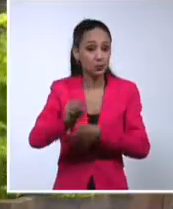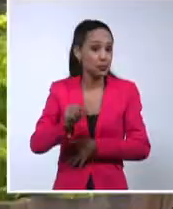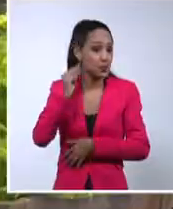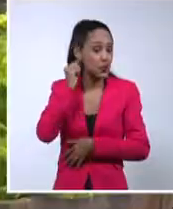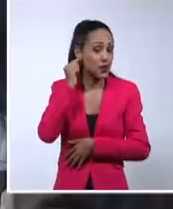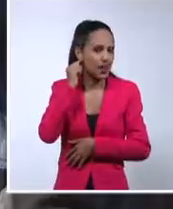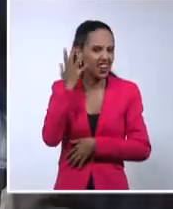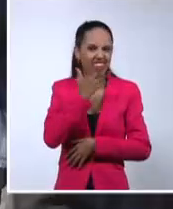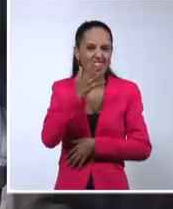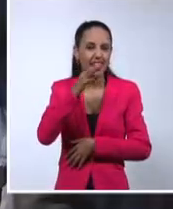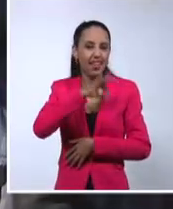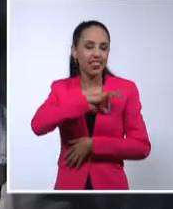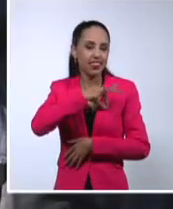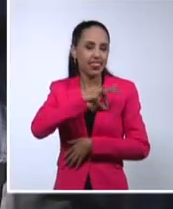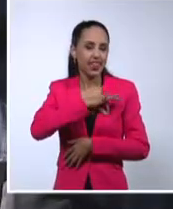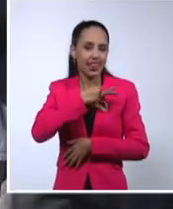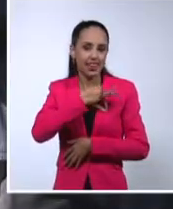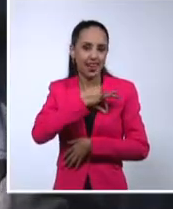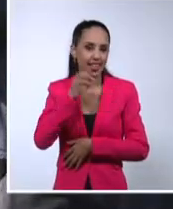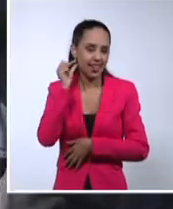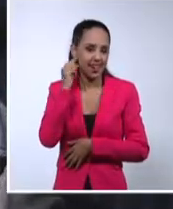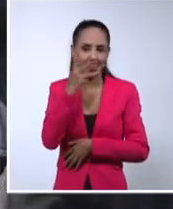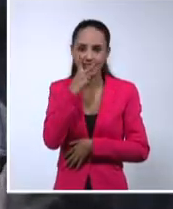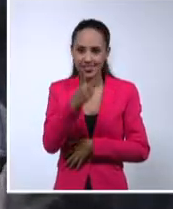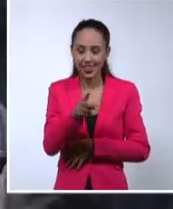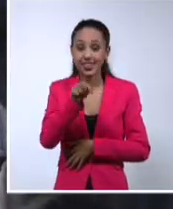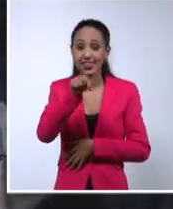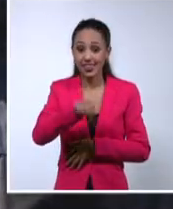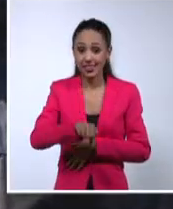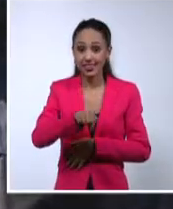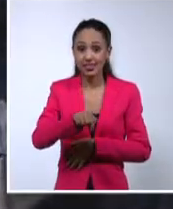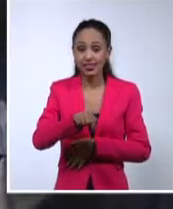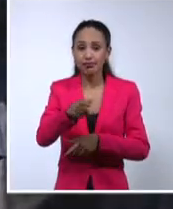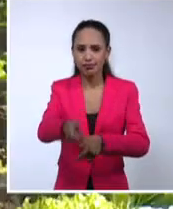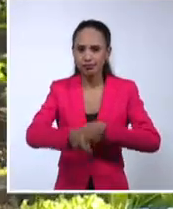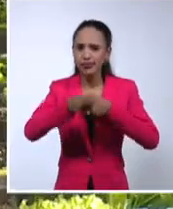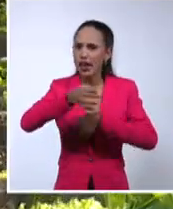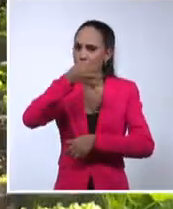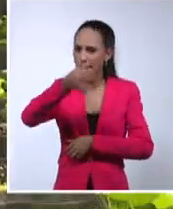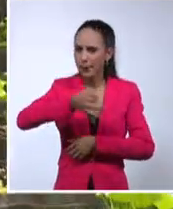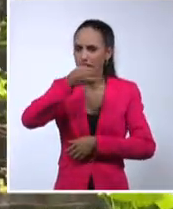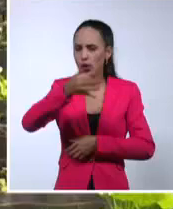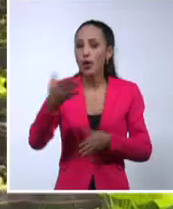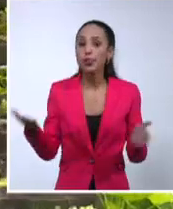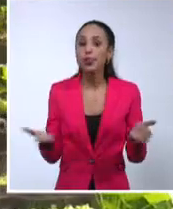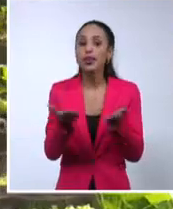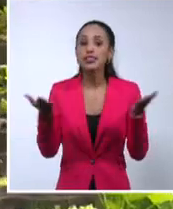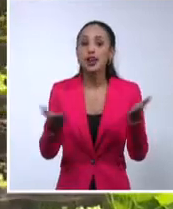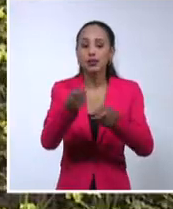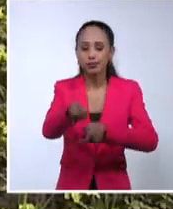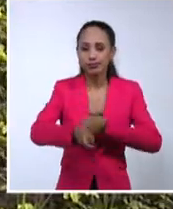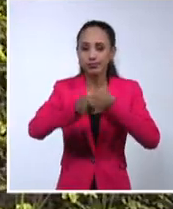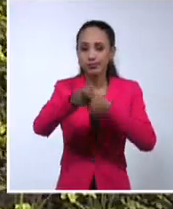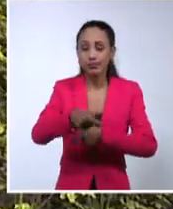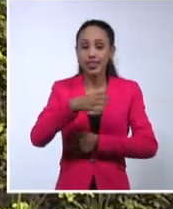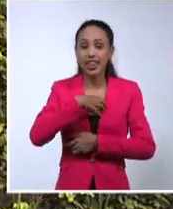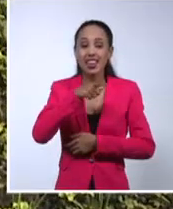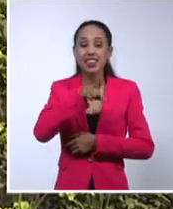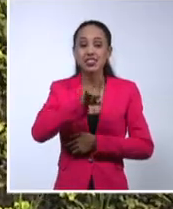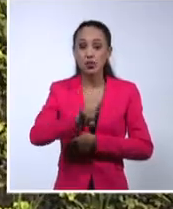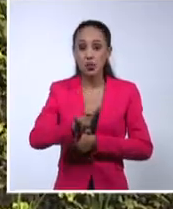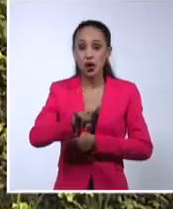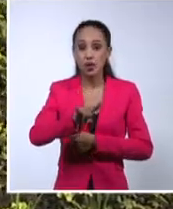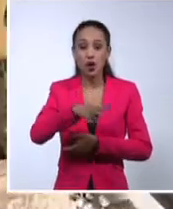subdelegada que atiende la agricultura suburbana, explicó sobre la marcha de la actividad en el territorio, que cuenta con 19 organopónicos con